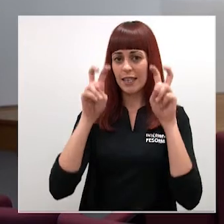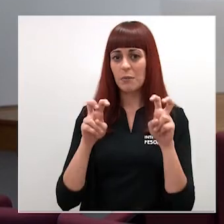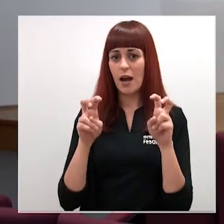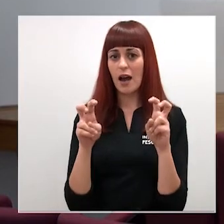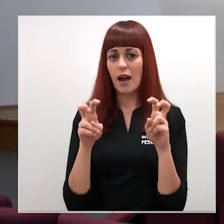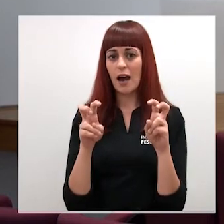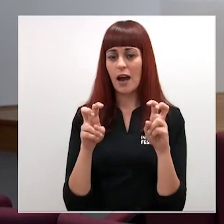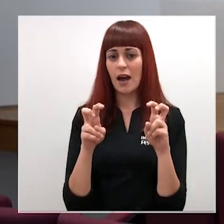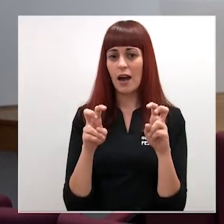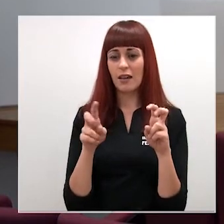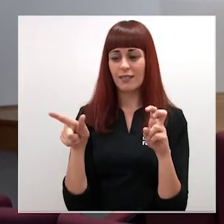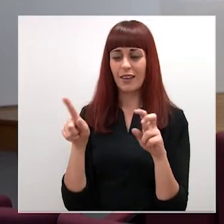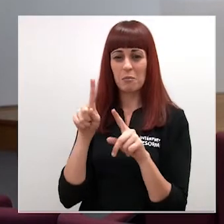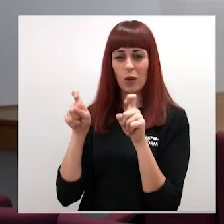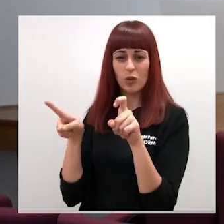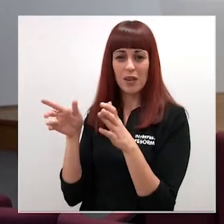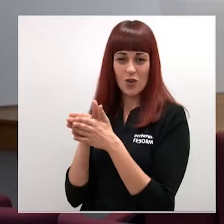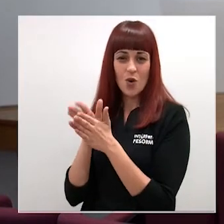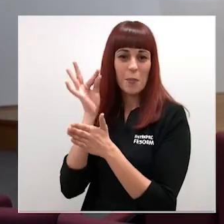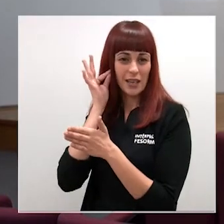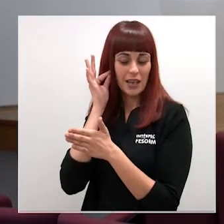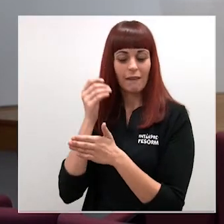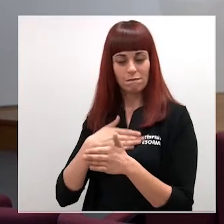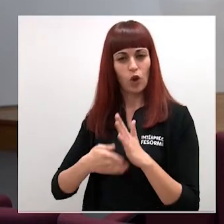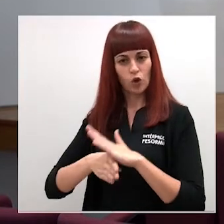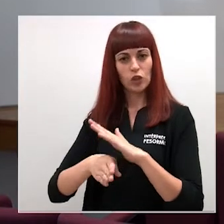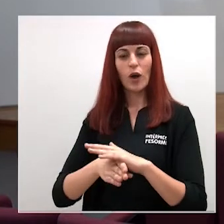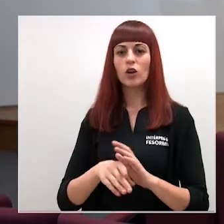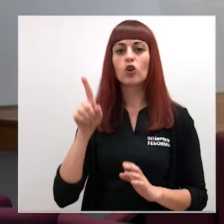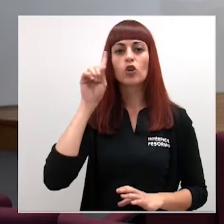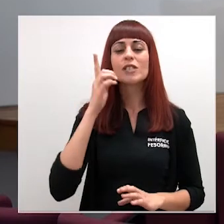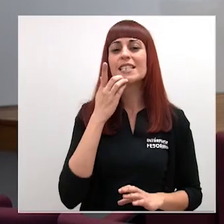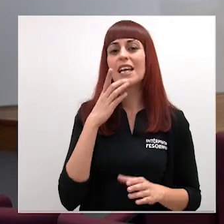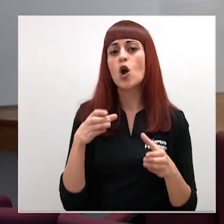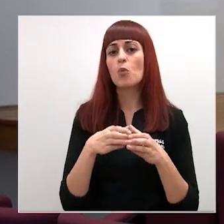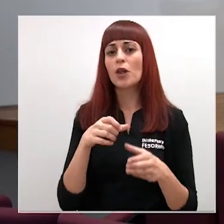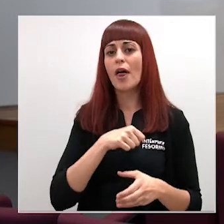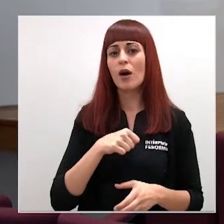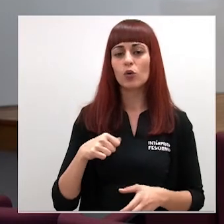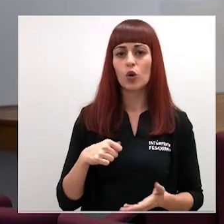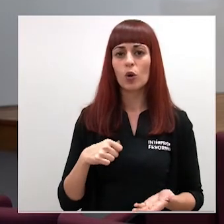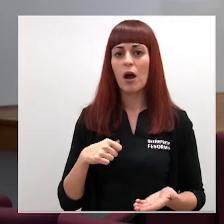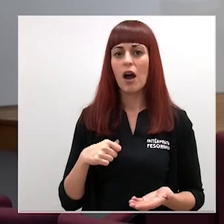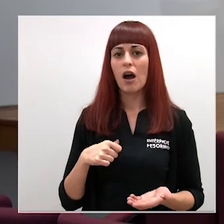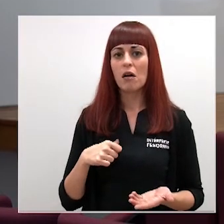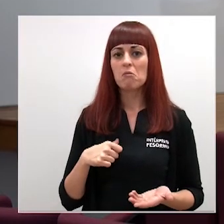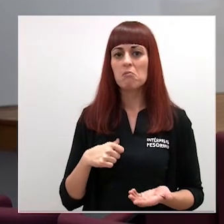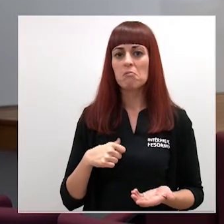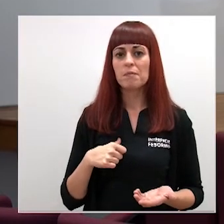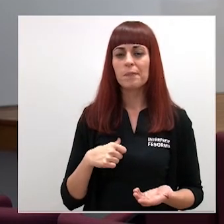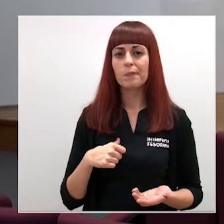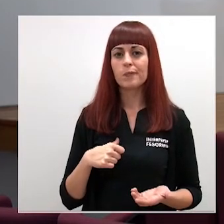preguntaba la compañera Leticia no sé si también la comunidad autónoma va a hacer algún avance ahora que